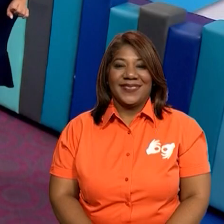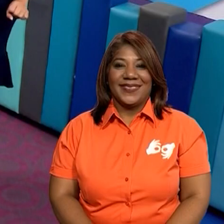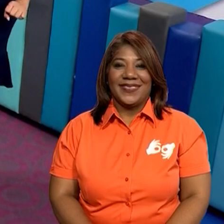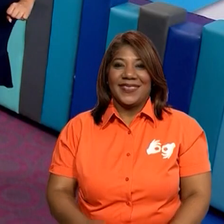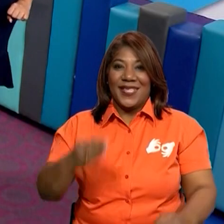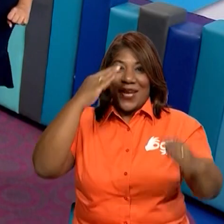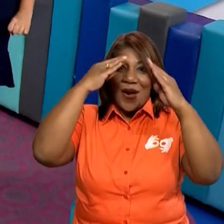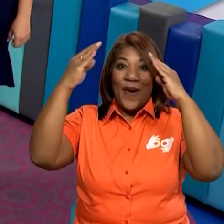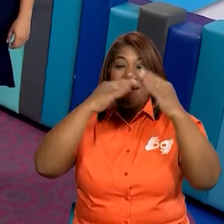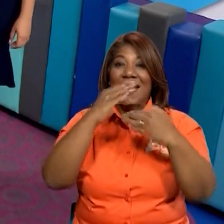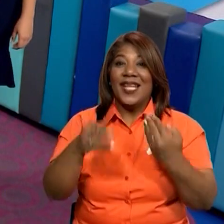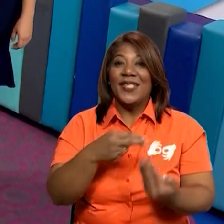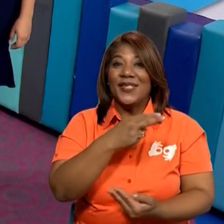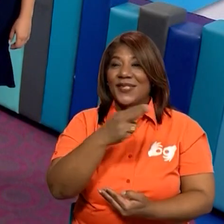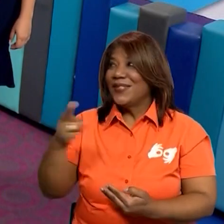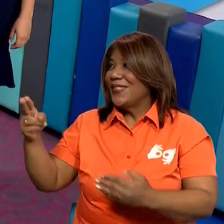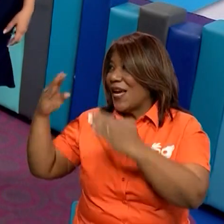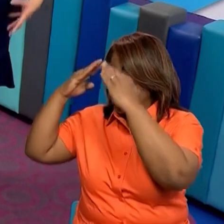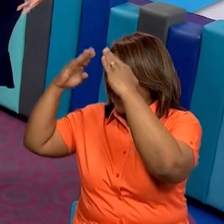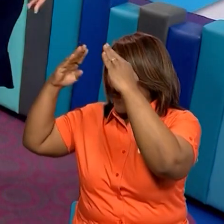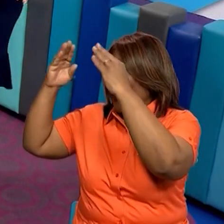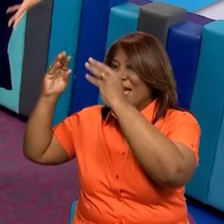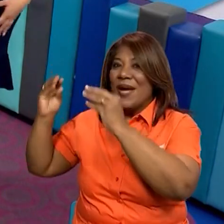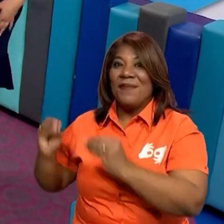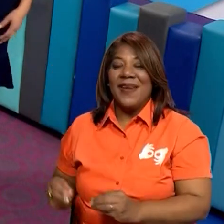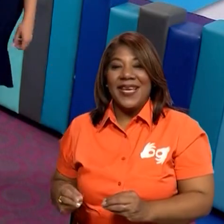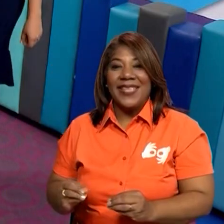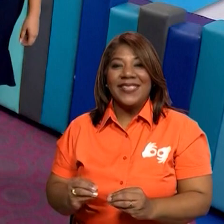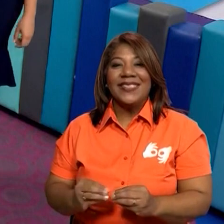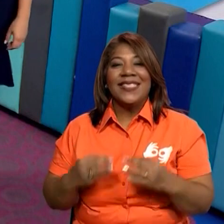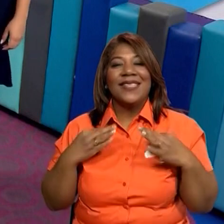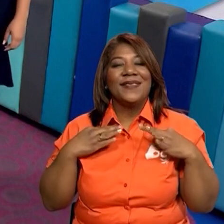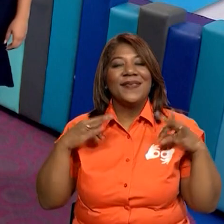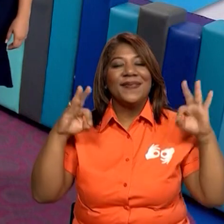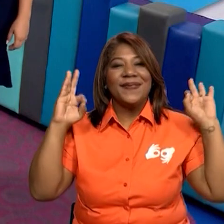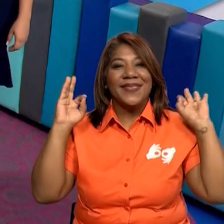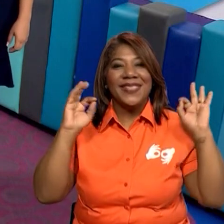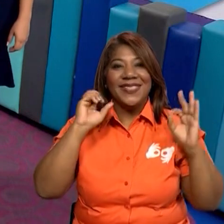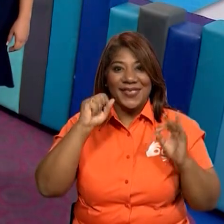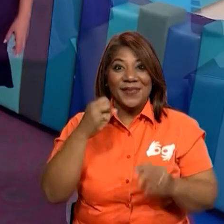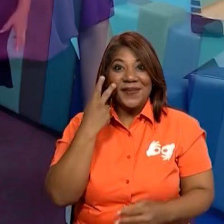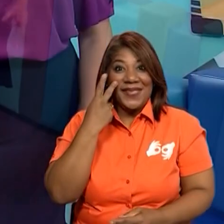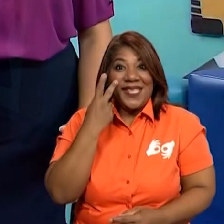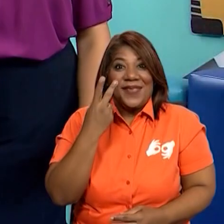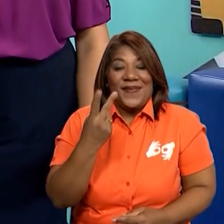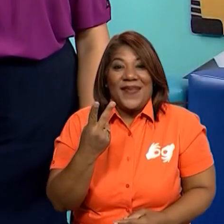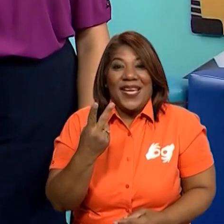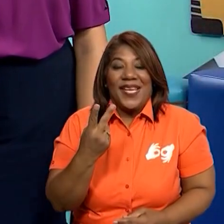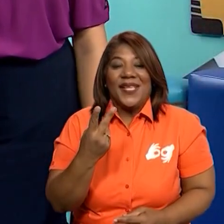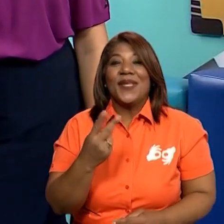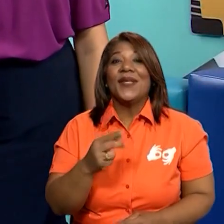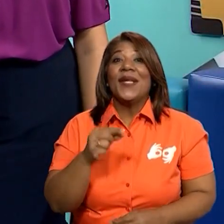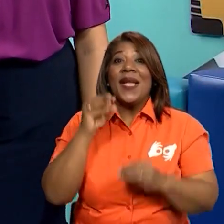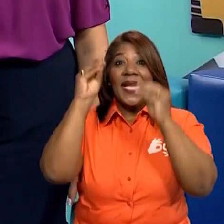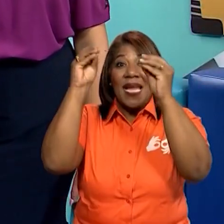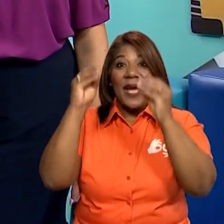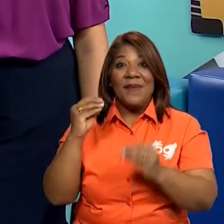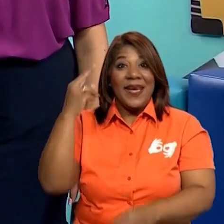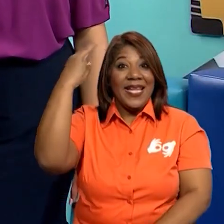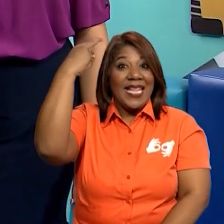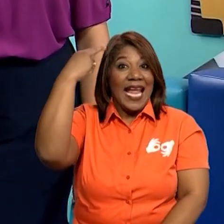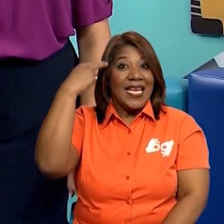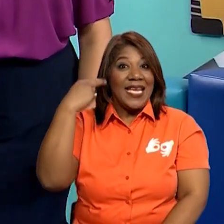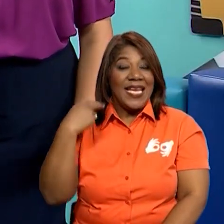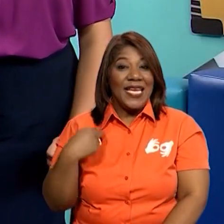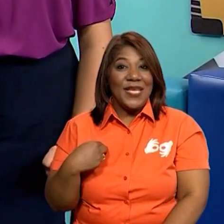¡Hola, chicos! ¡Hola, maestra! Me alegra verlos el día de hoy nuevamente. La maestra Ninojka Guerrero